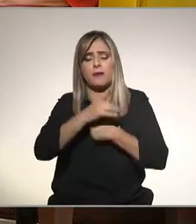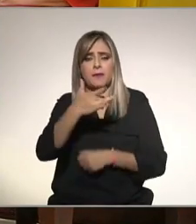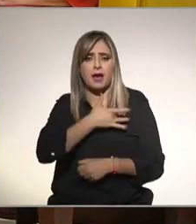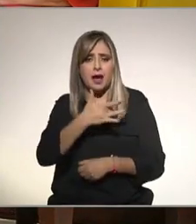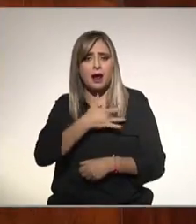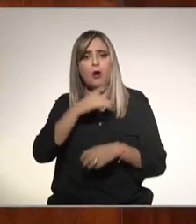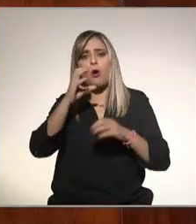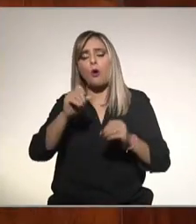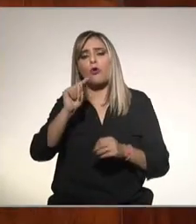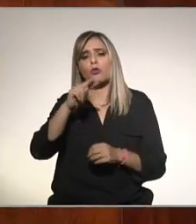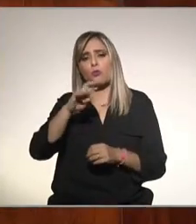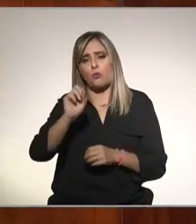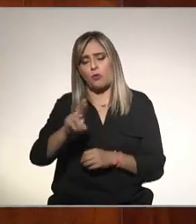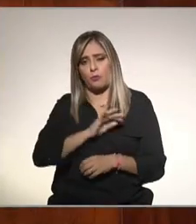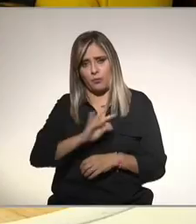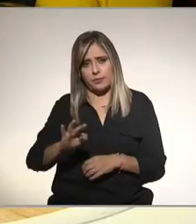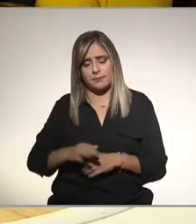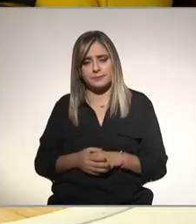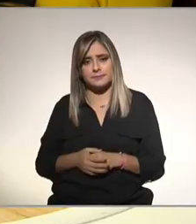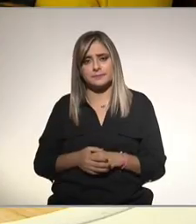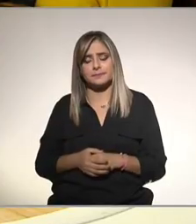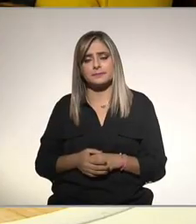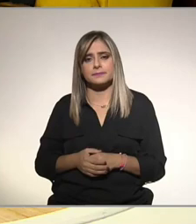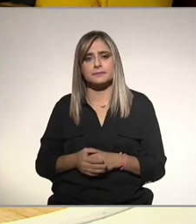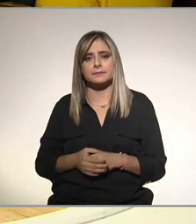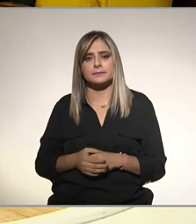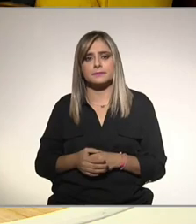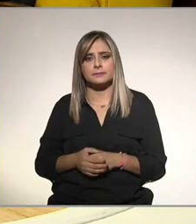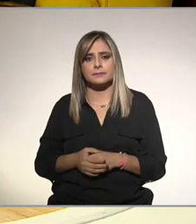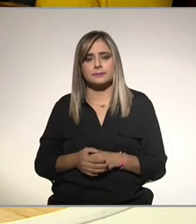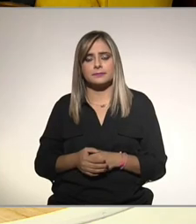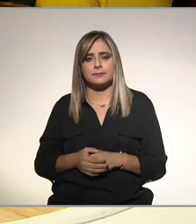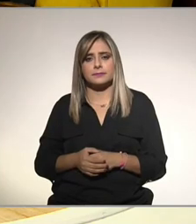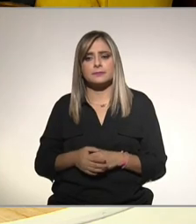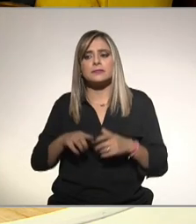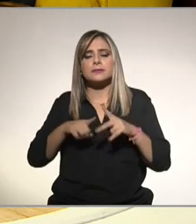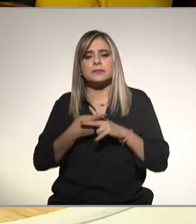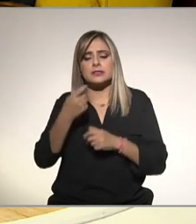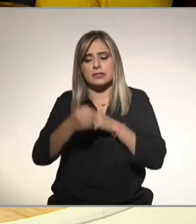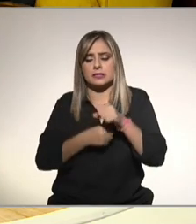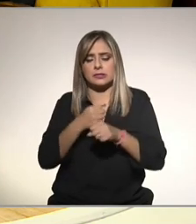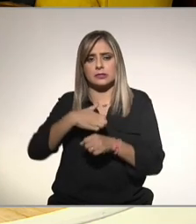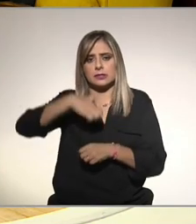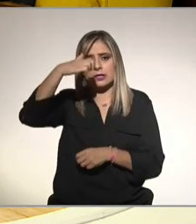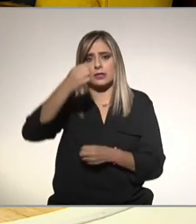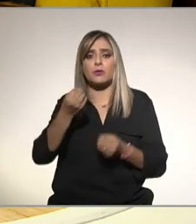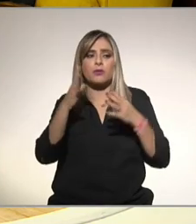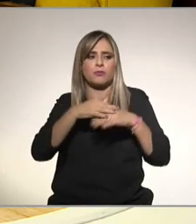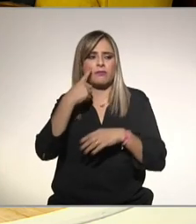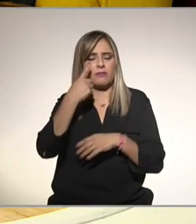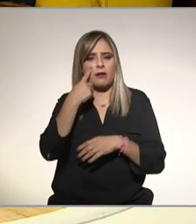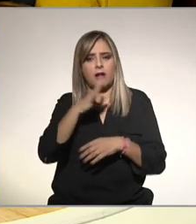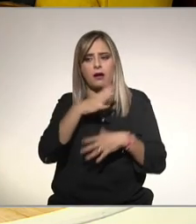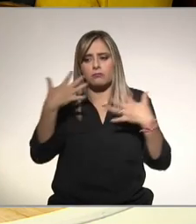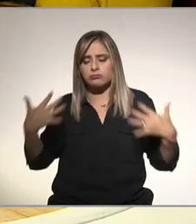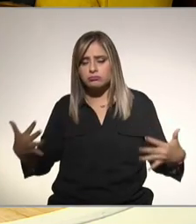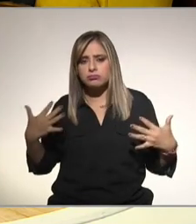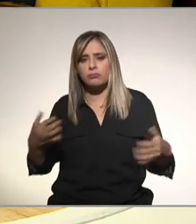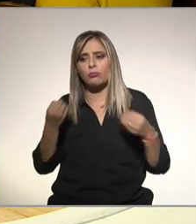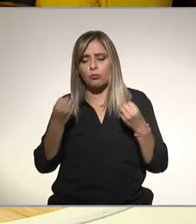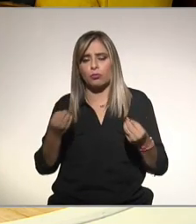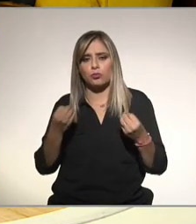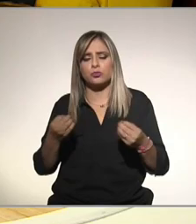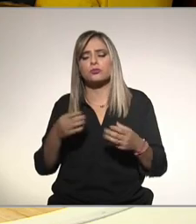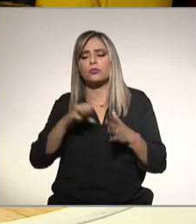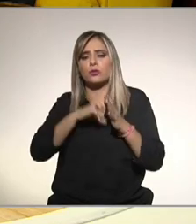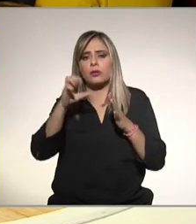tumores ok entonces vamos a retomar a partir de qué edad porque estamos hablando que hay obesidad y hay sobrepeso y a lo mejor